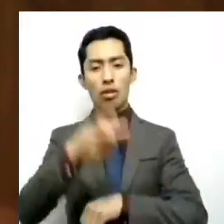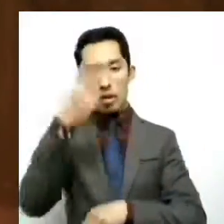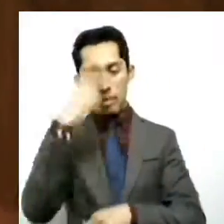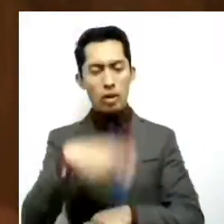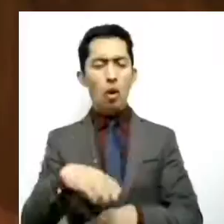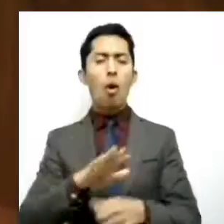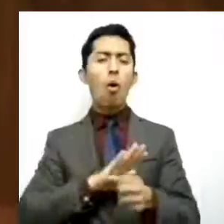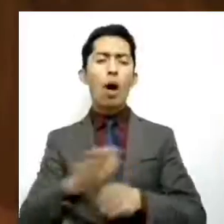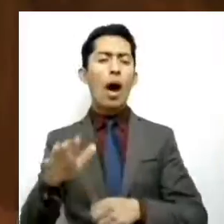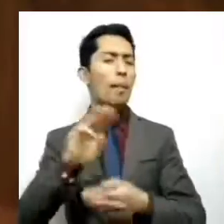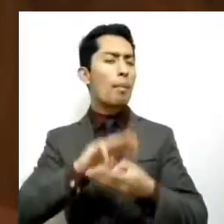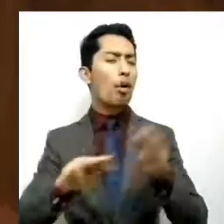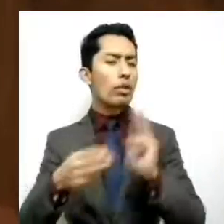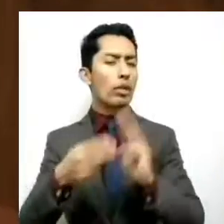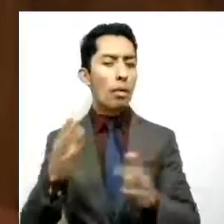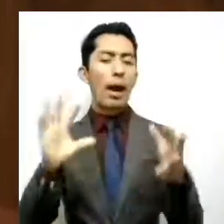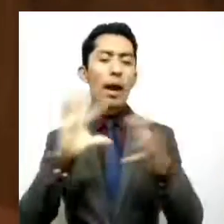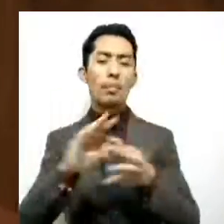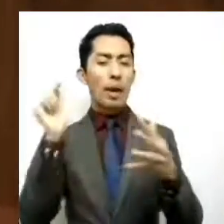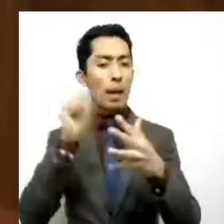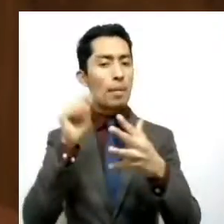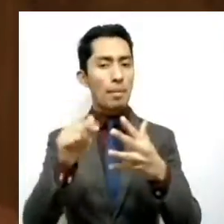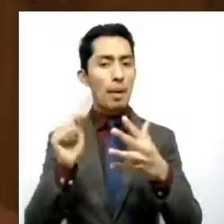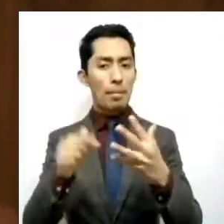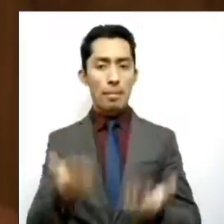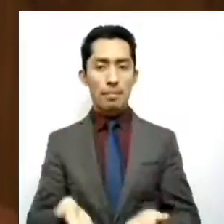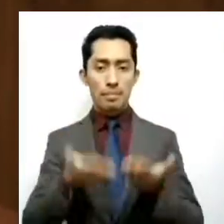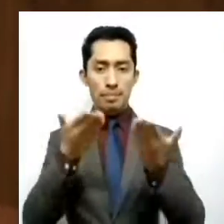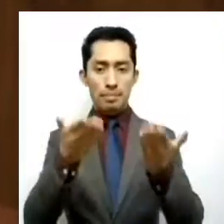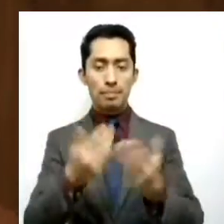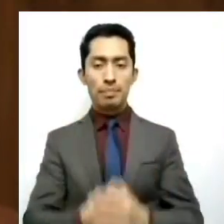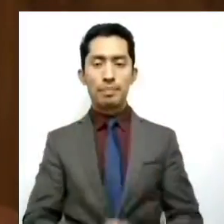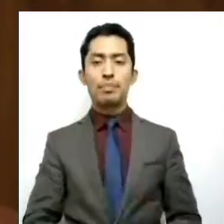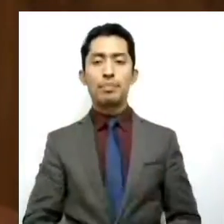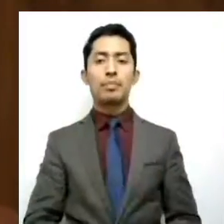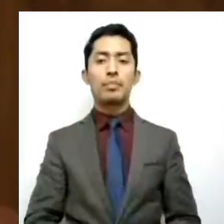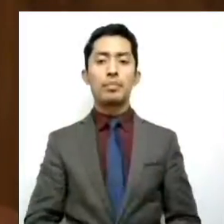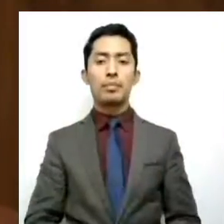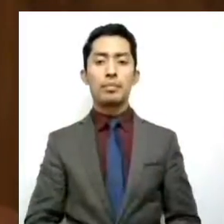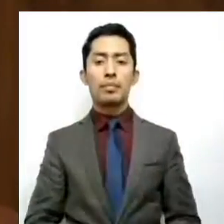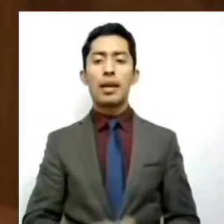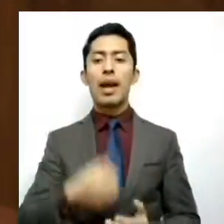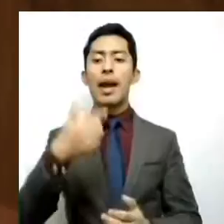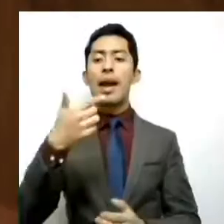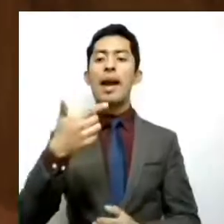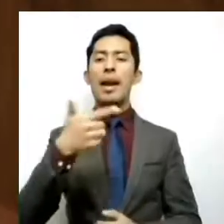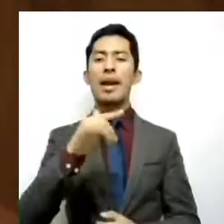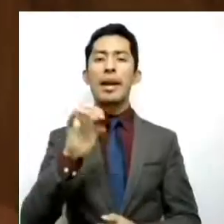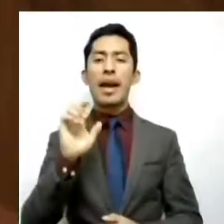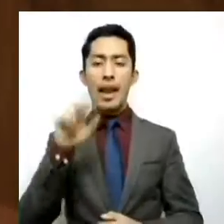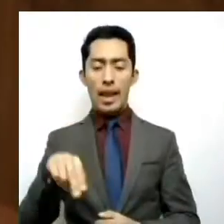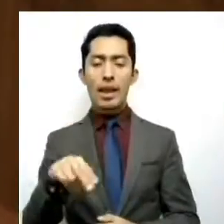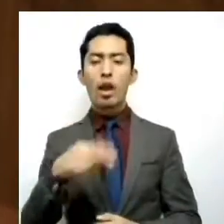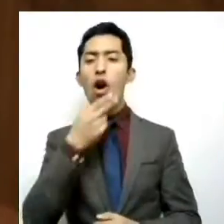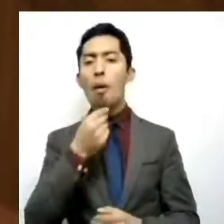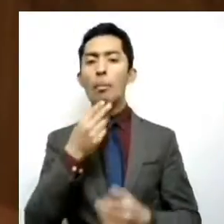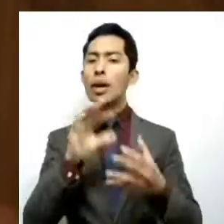exposición de motivos. Helen Keller refiere con razón,